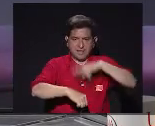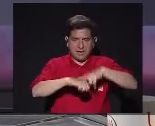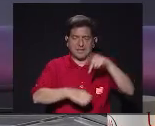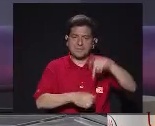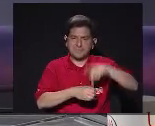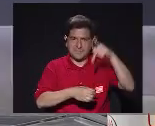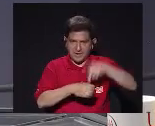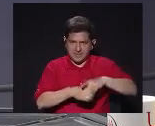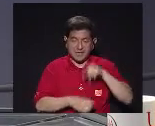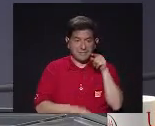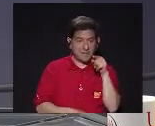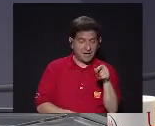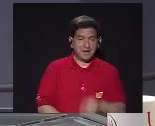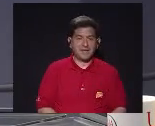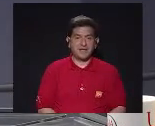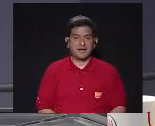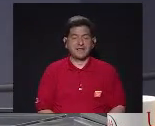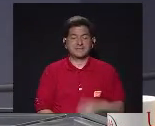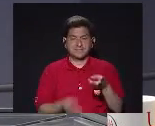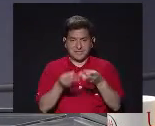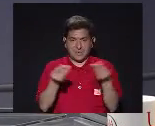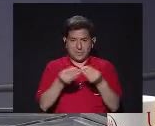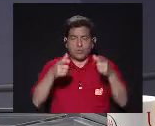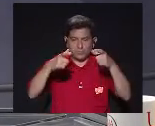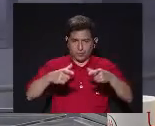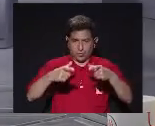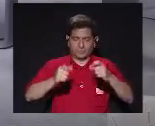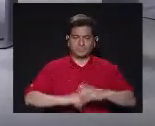participaron En esta producción